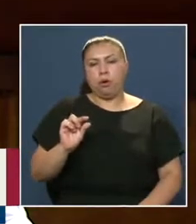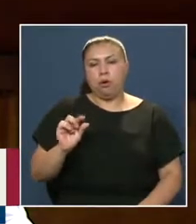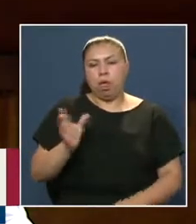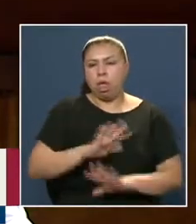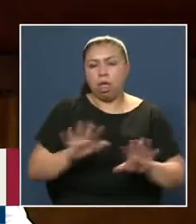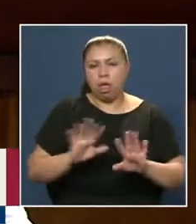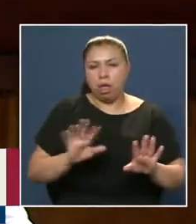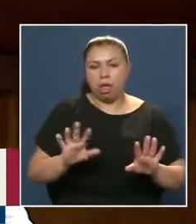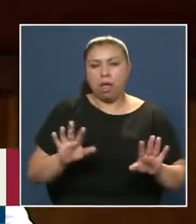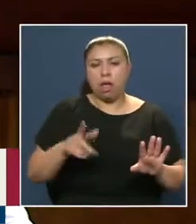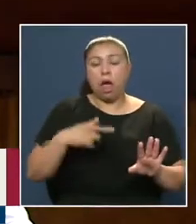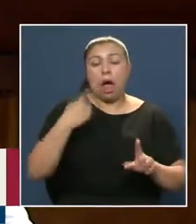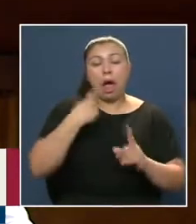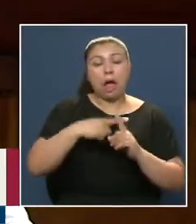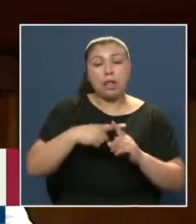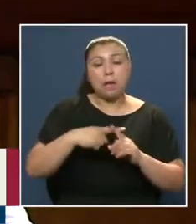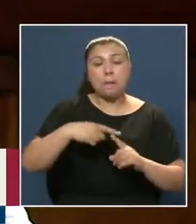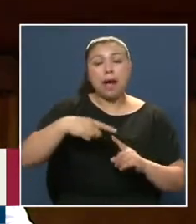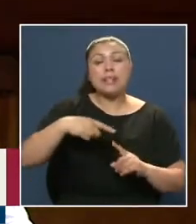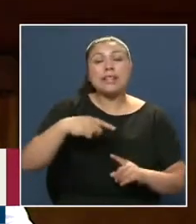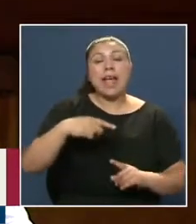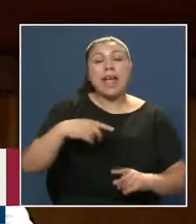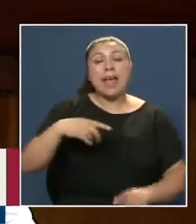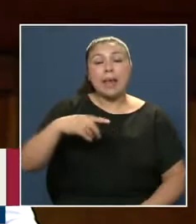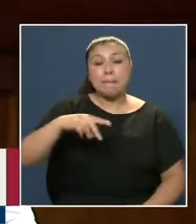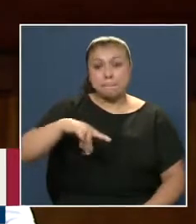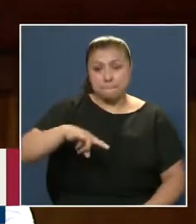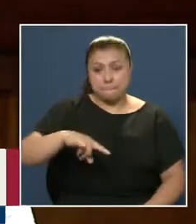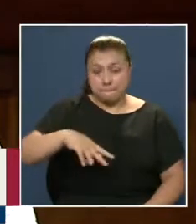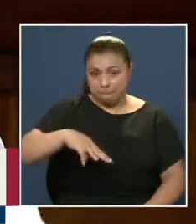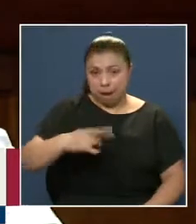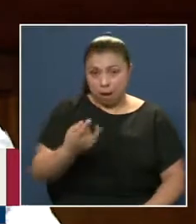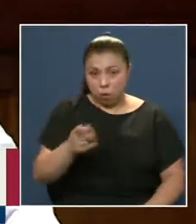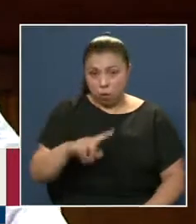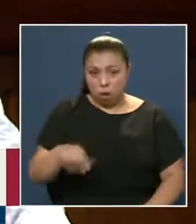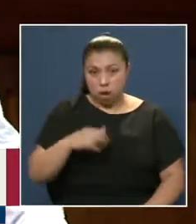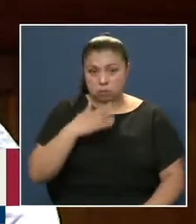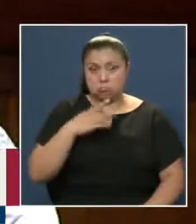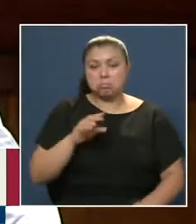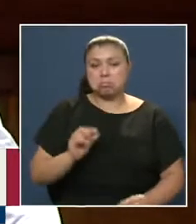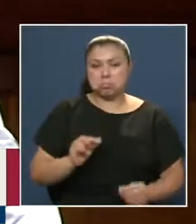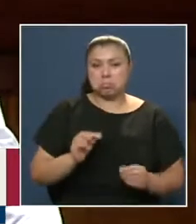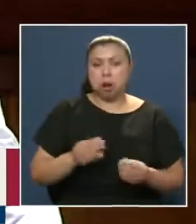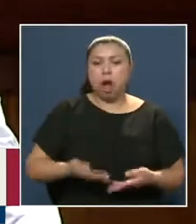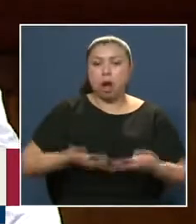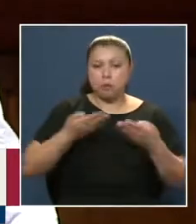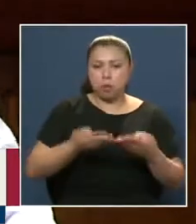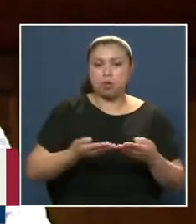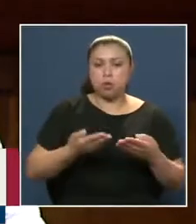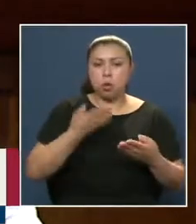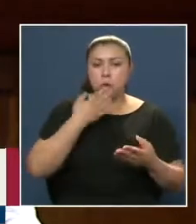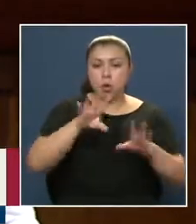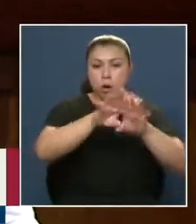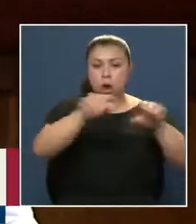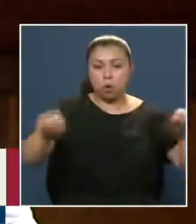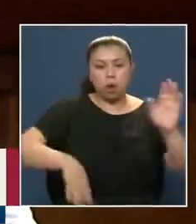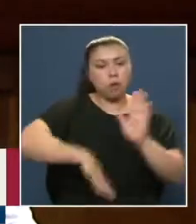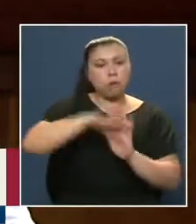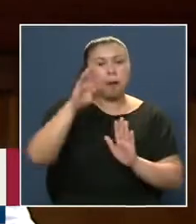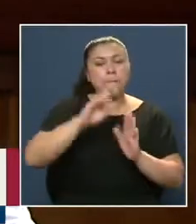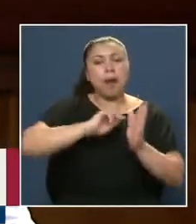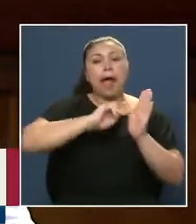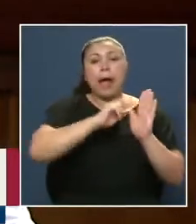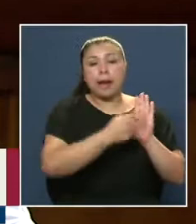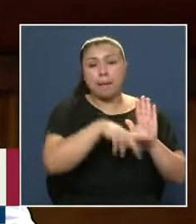Además Creo que Maurás hizo un aporte A la democracia Cuando logró El acuerdo Mayoritario Para la